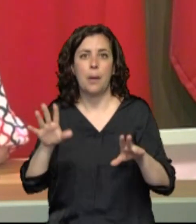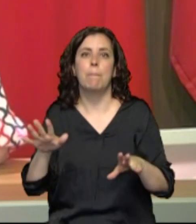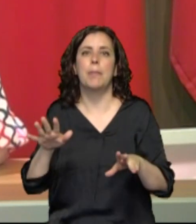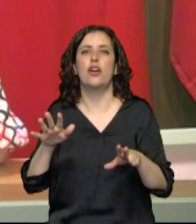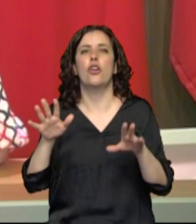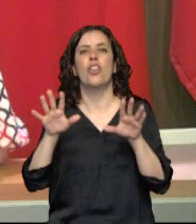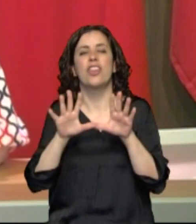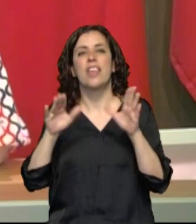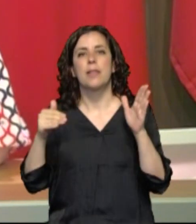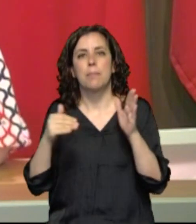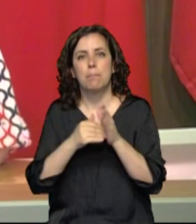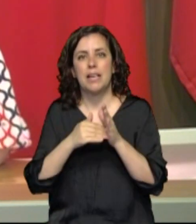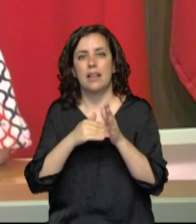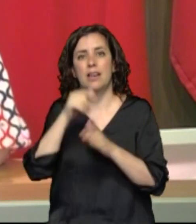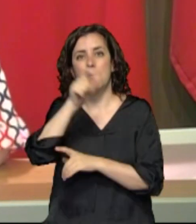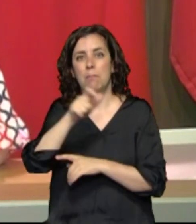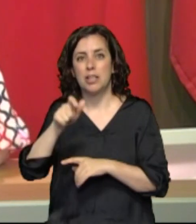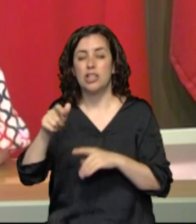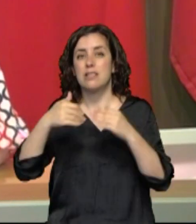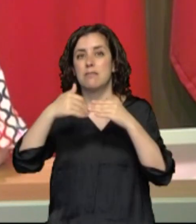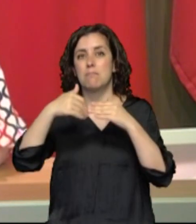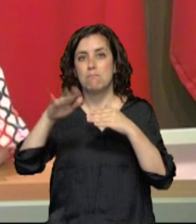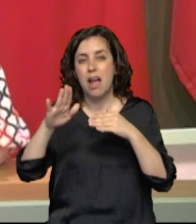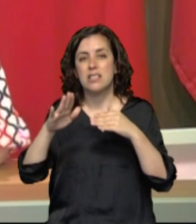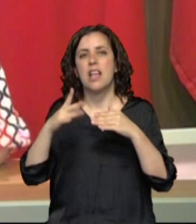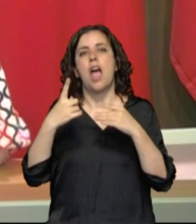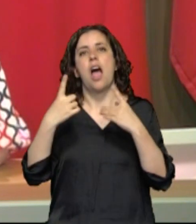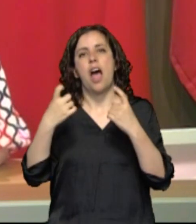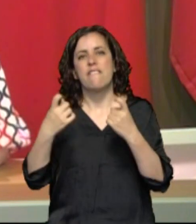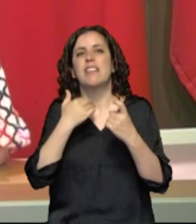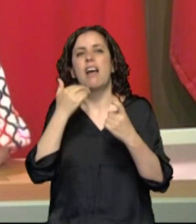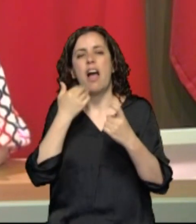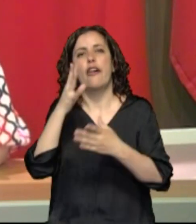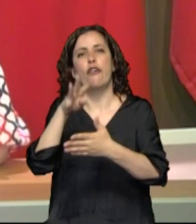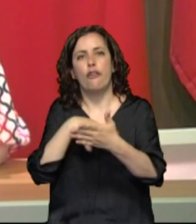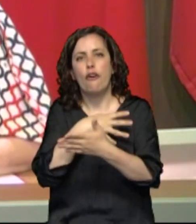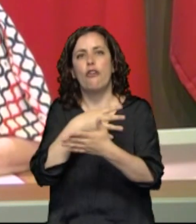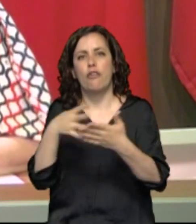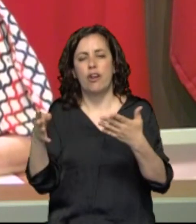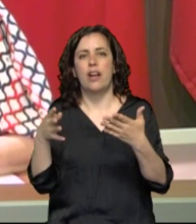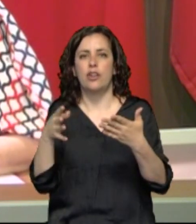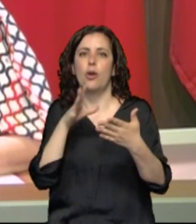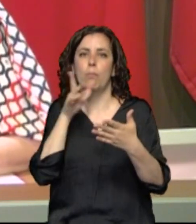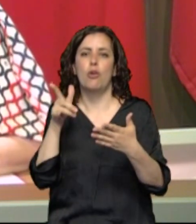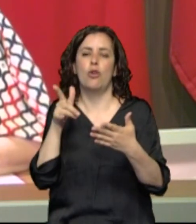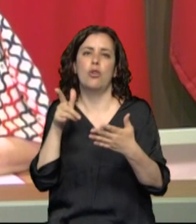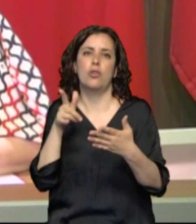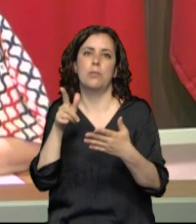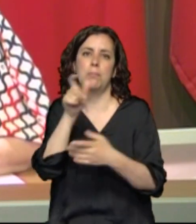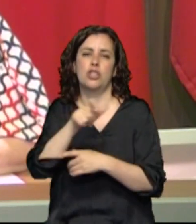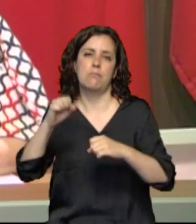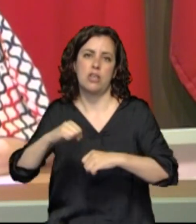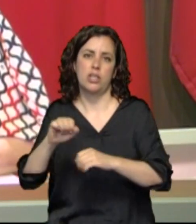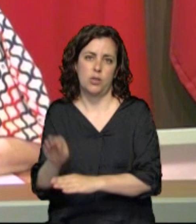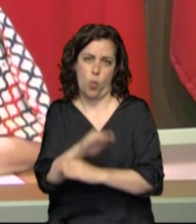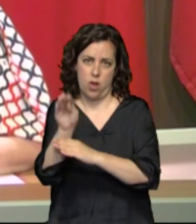mayores de 10.000 habitantes, la necesidad de proteger a personas vulnerables y de que se mantuvieran. Hace falta seguir con